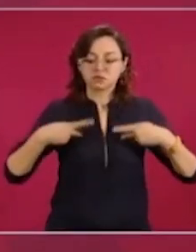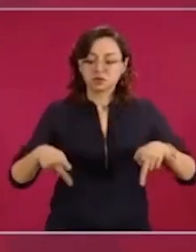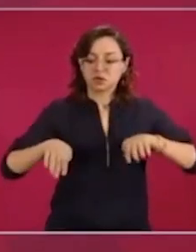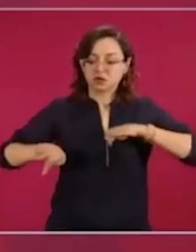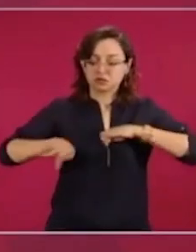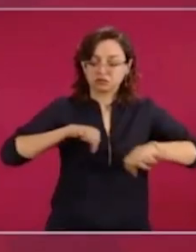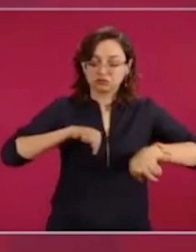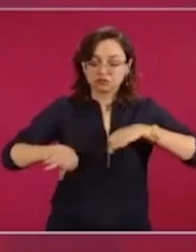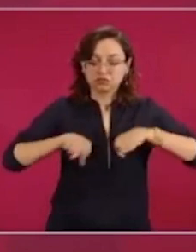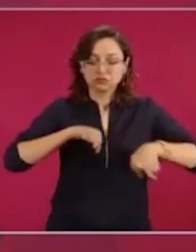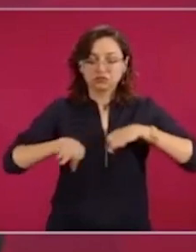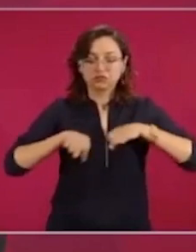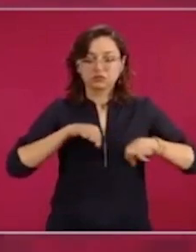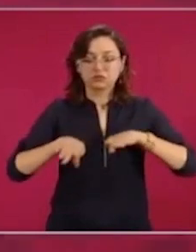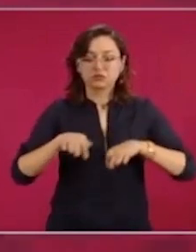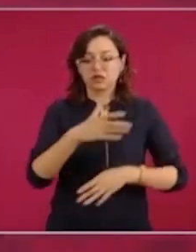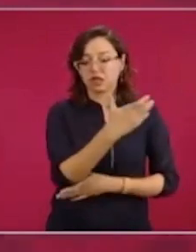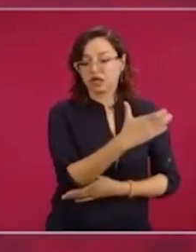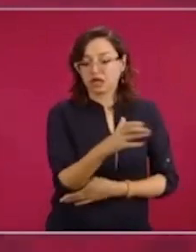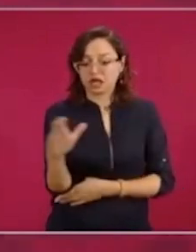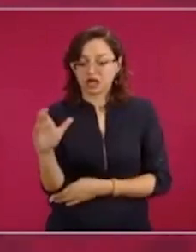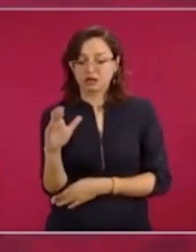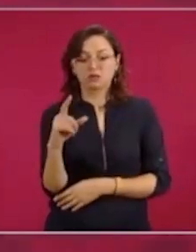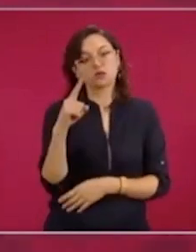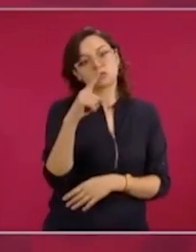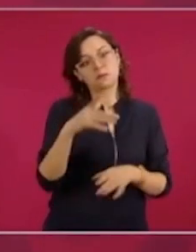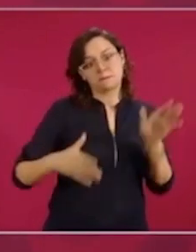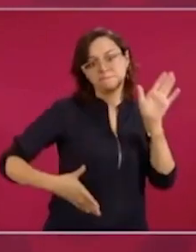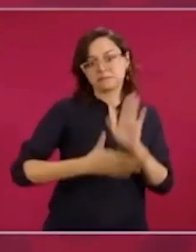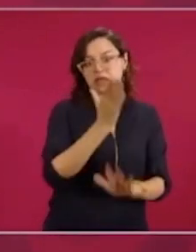agrícolas, migrantes.